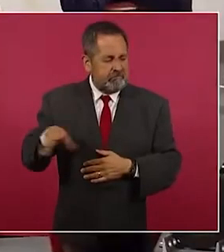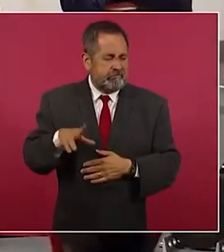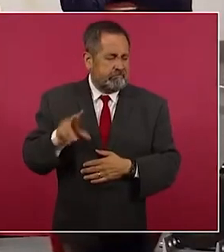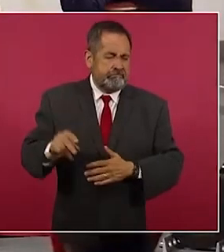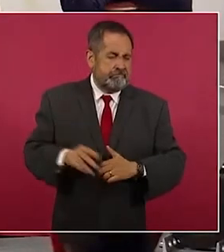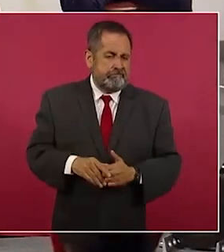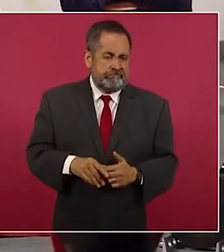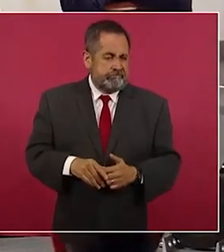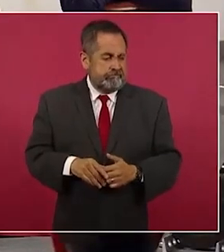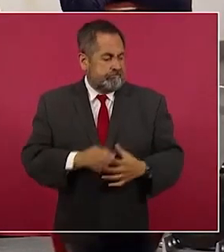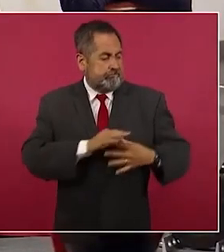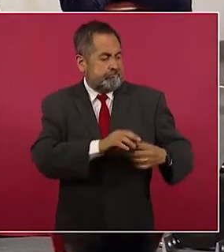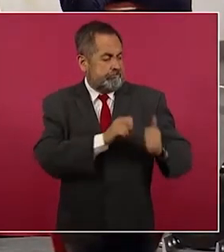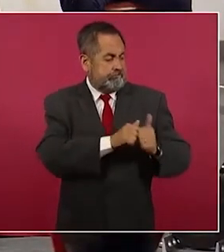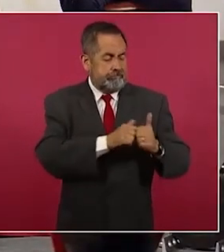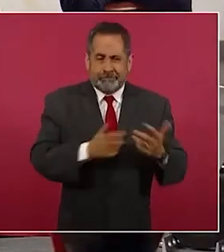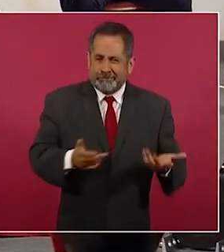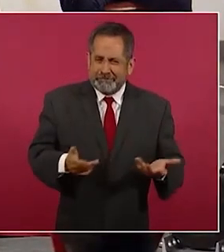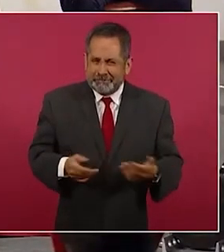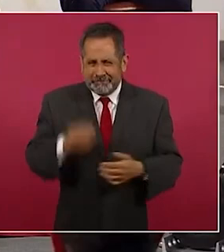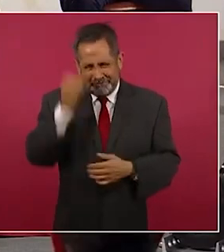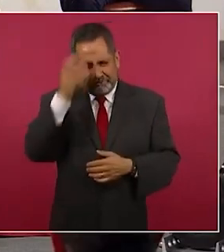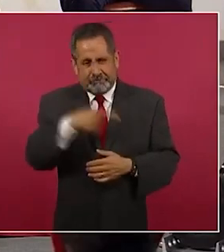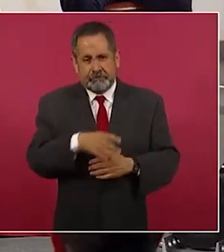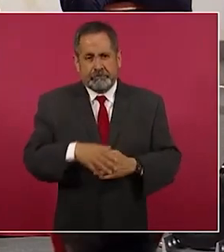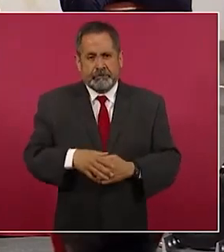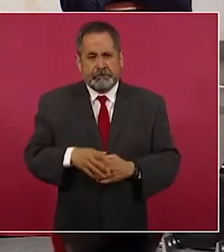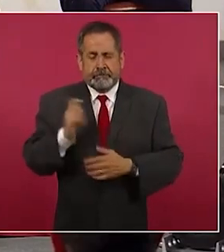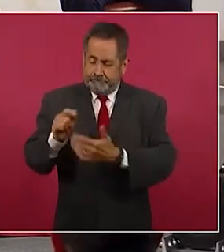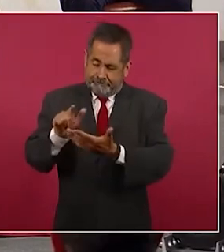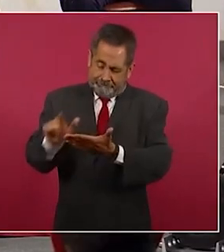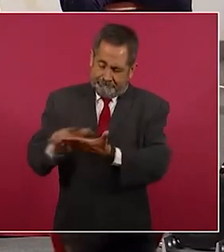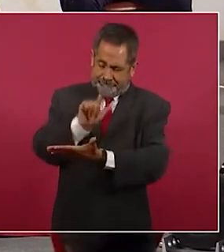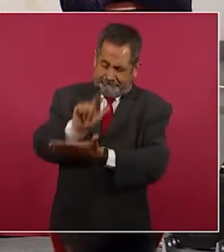se olvidaron de que la ley